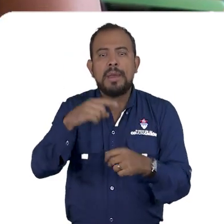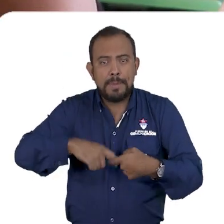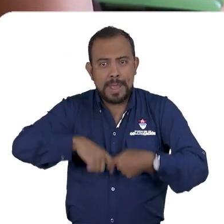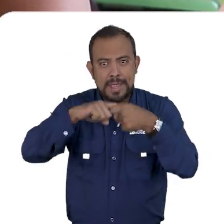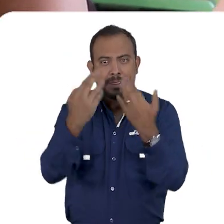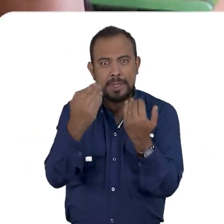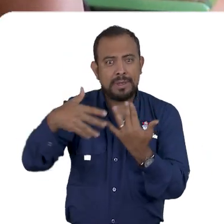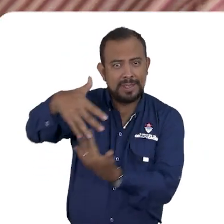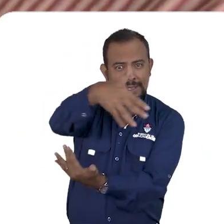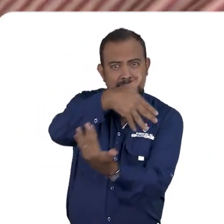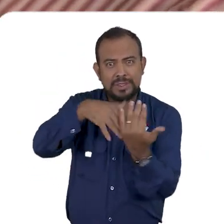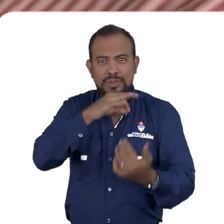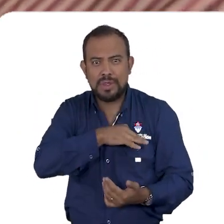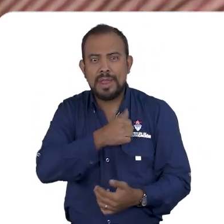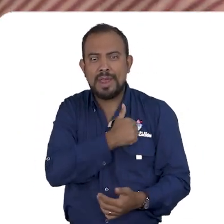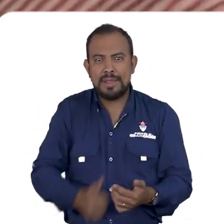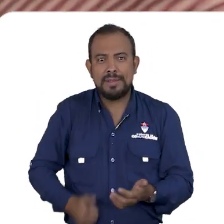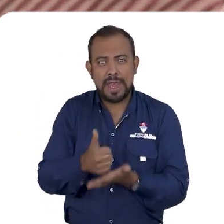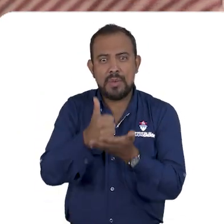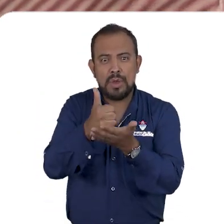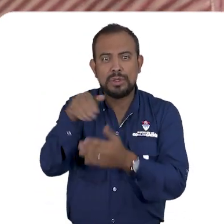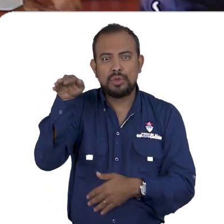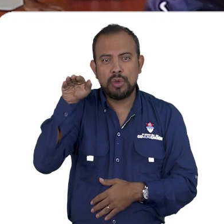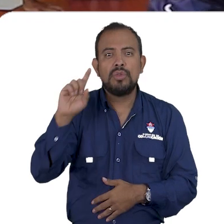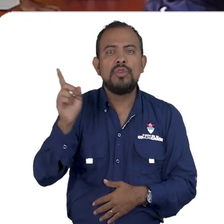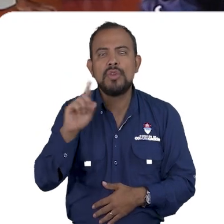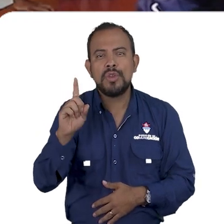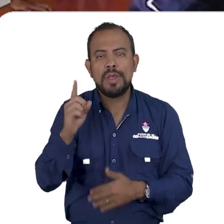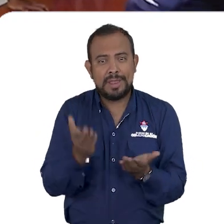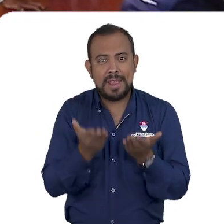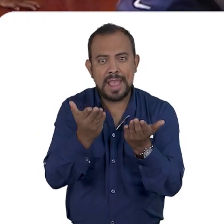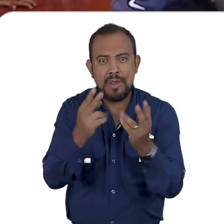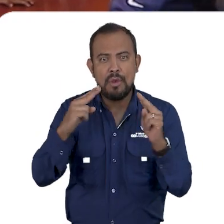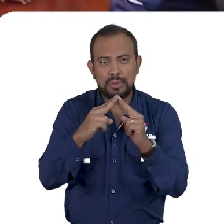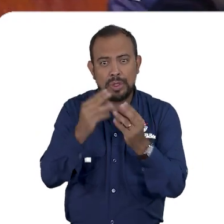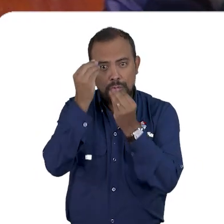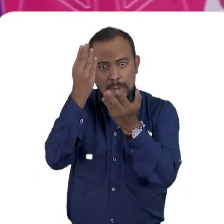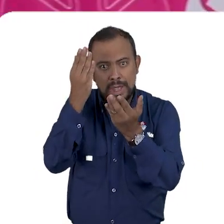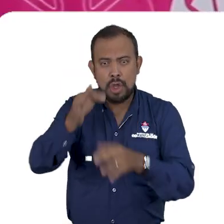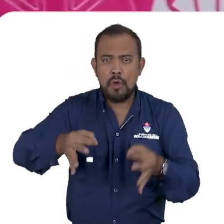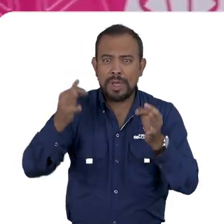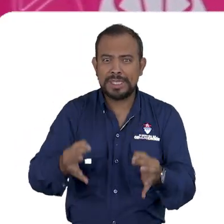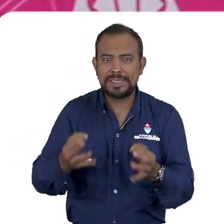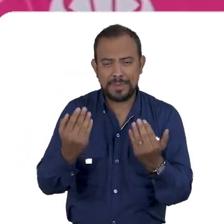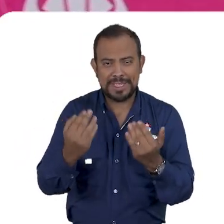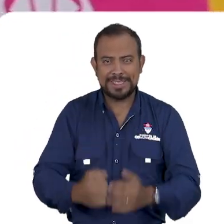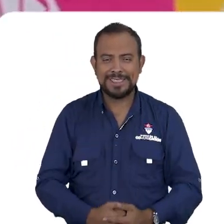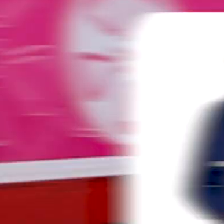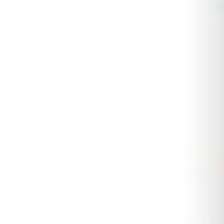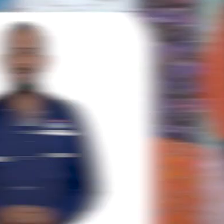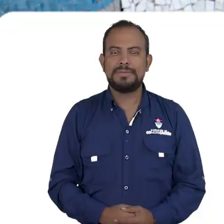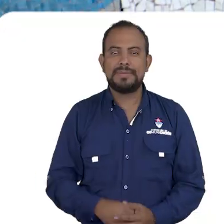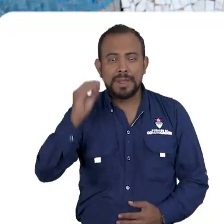le recomendamos estar al pendiente de las redes sociales de la Alcaldía Auxiliar de su zona, donde se dará a conocer la información oficial.